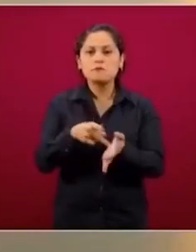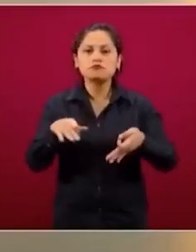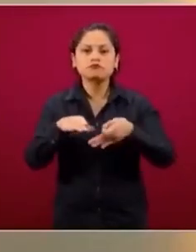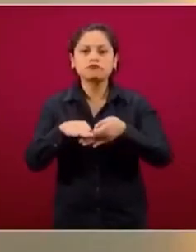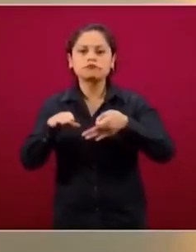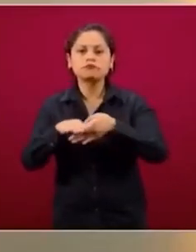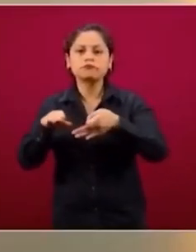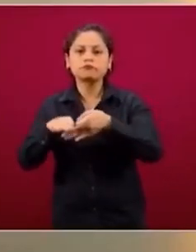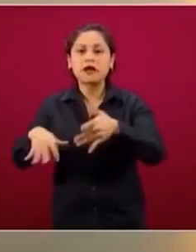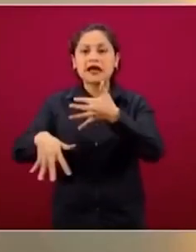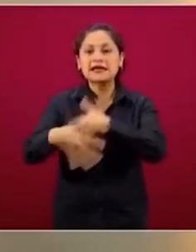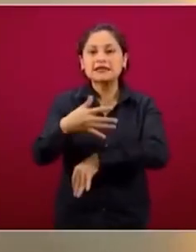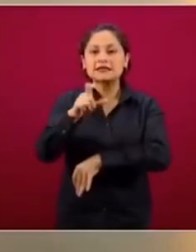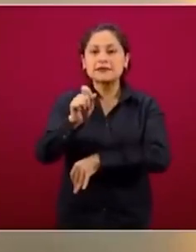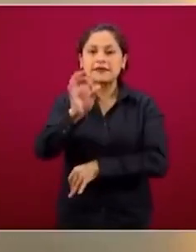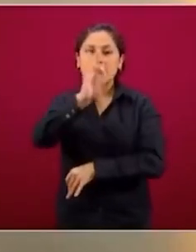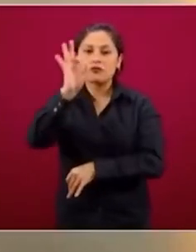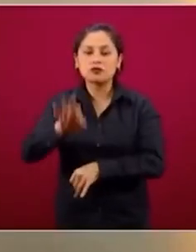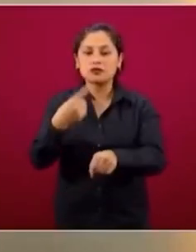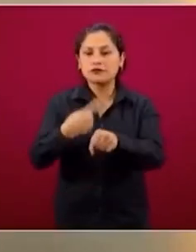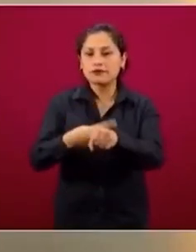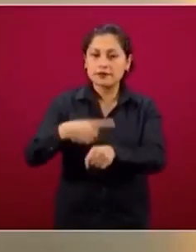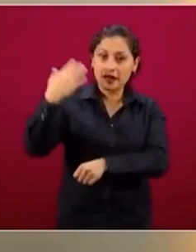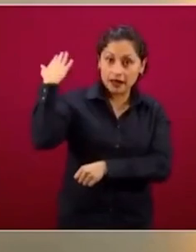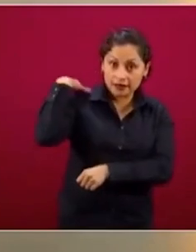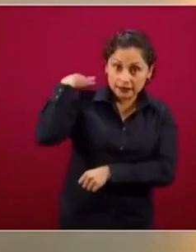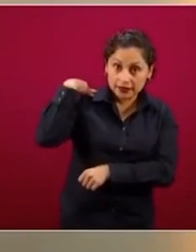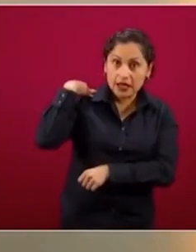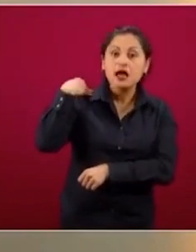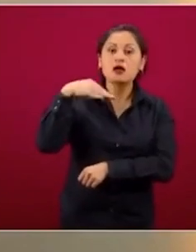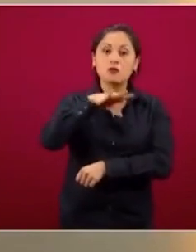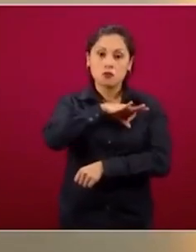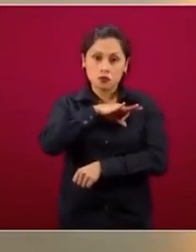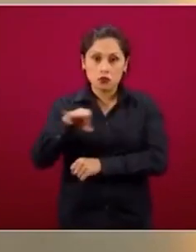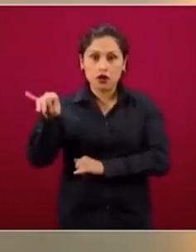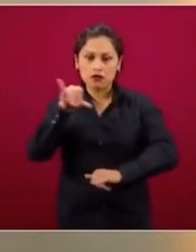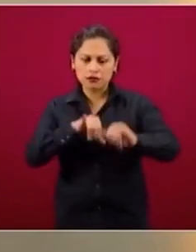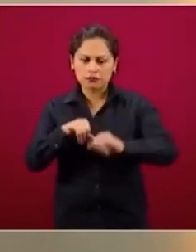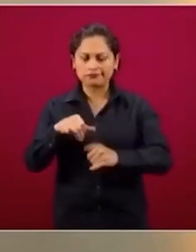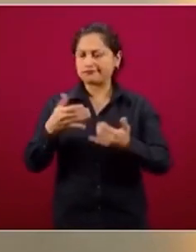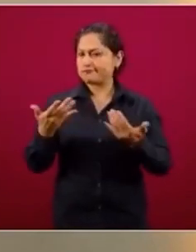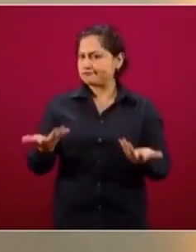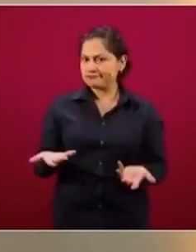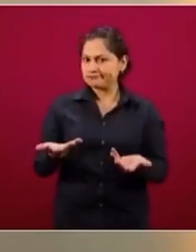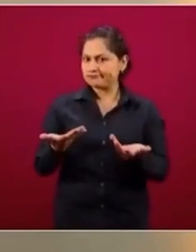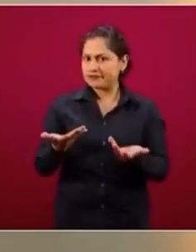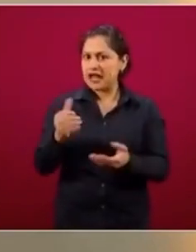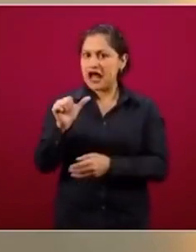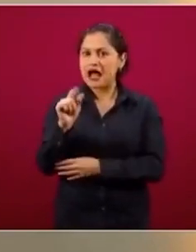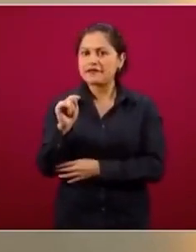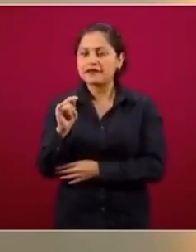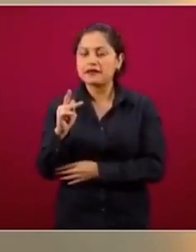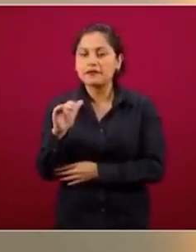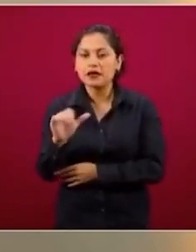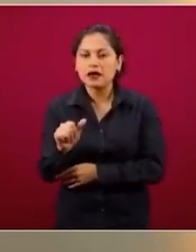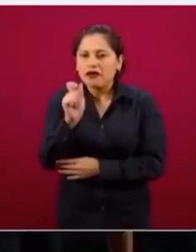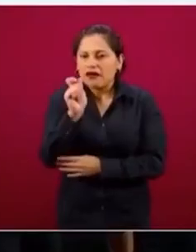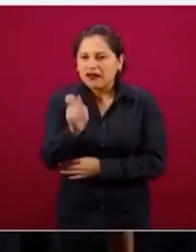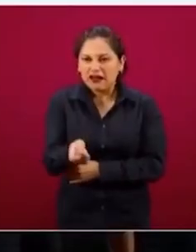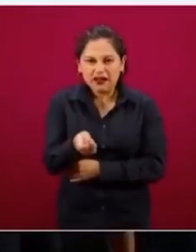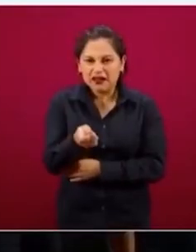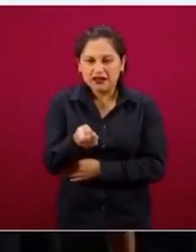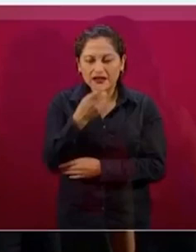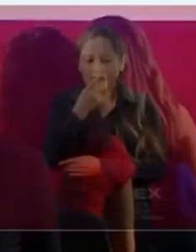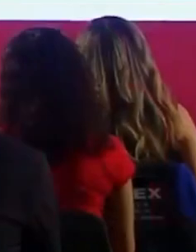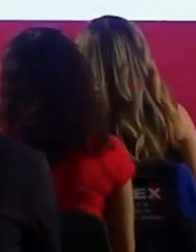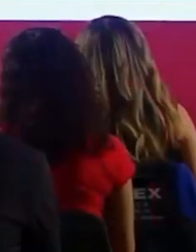15, 20 por ciento de las neumonías pueden tener una presentación clínica atípica. Y lo único que quiere decir atípico, y este